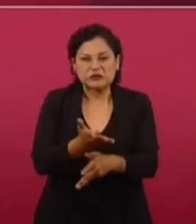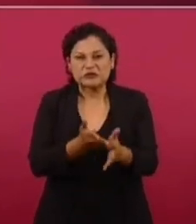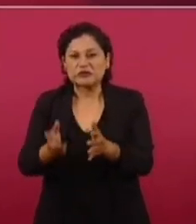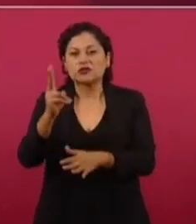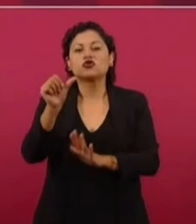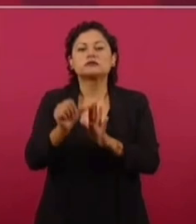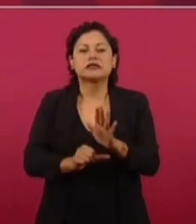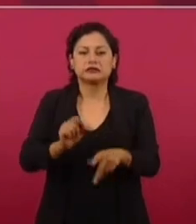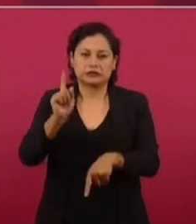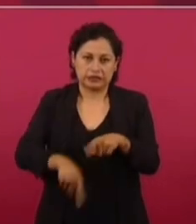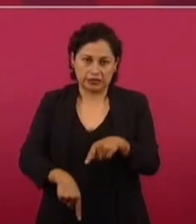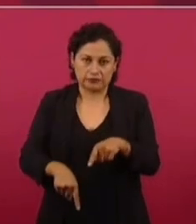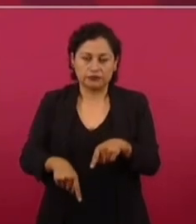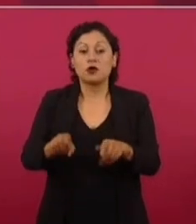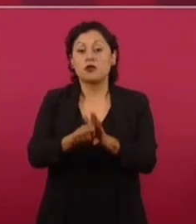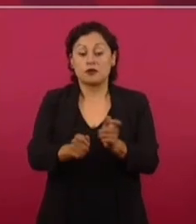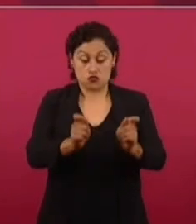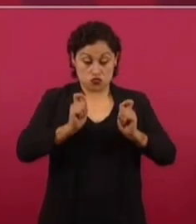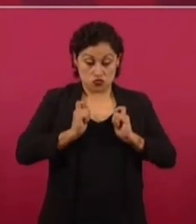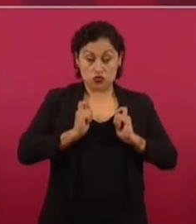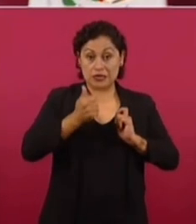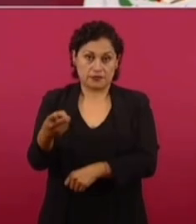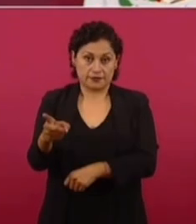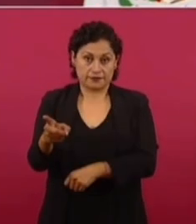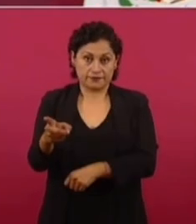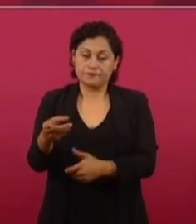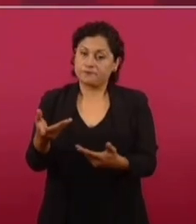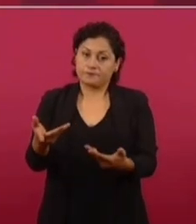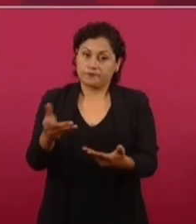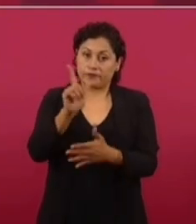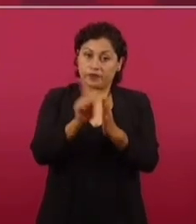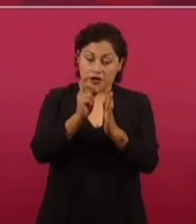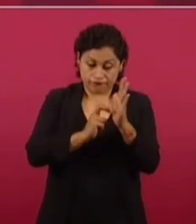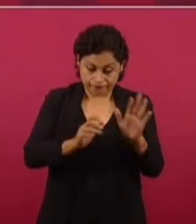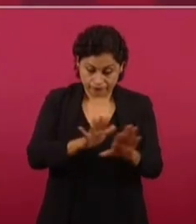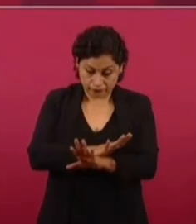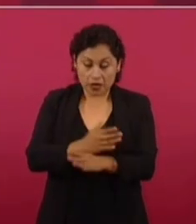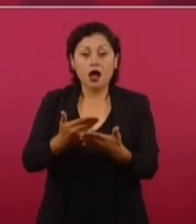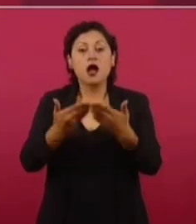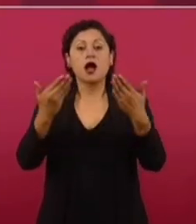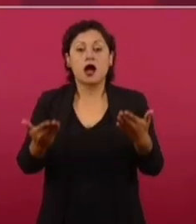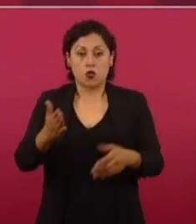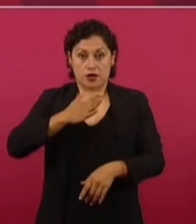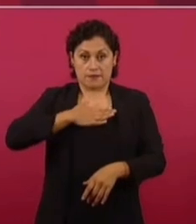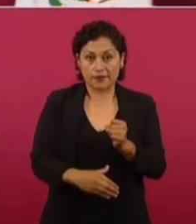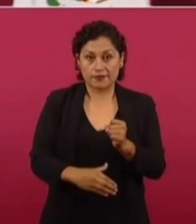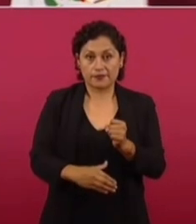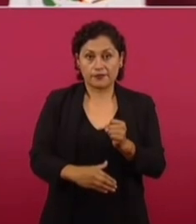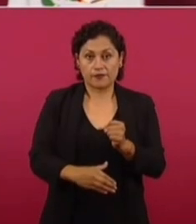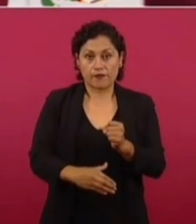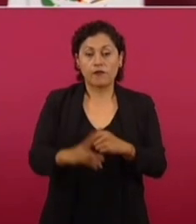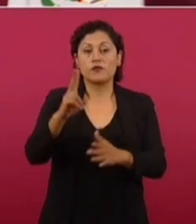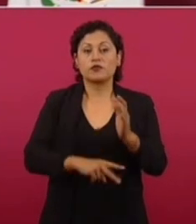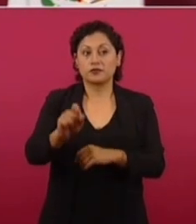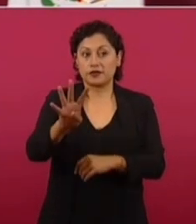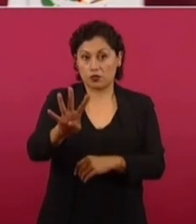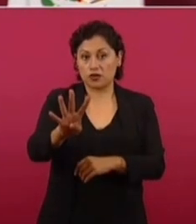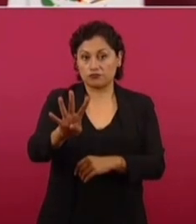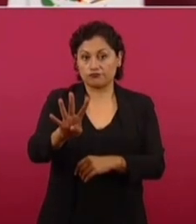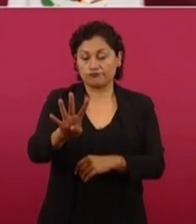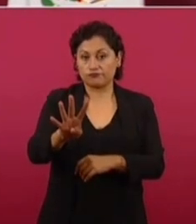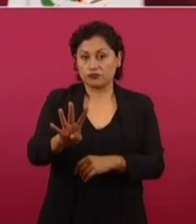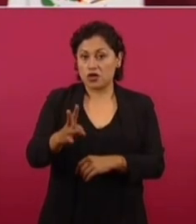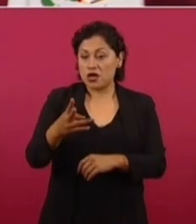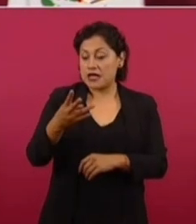o sea que no van a ser seis años, van a ser cinco años, diez meses. Ahora yo voy a terminar el 30 de septiembre del 24, son dos